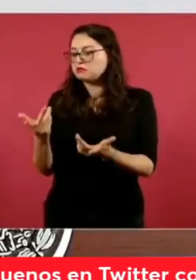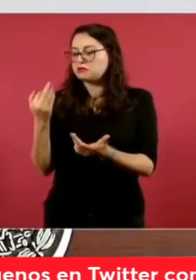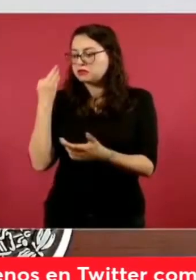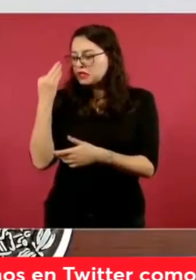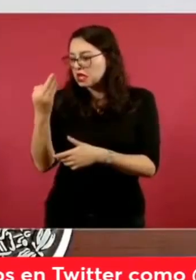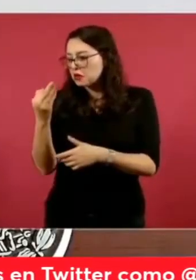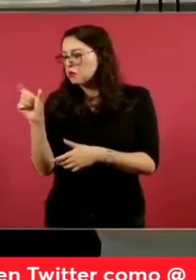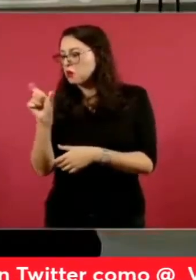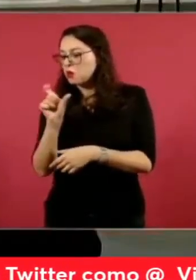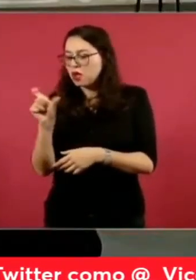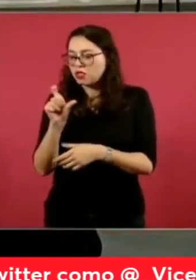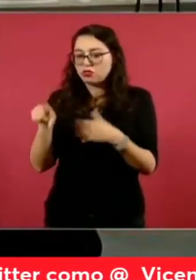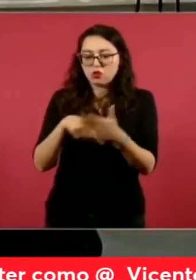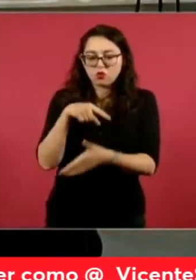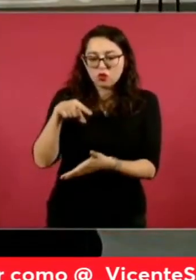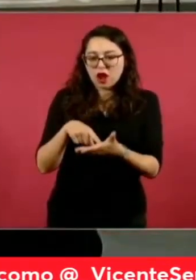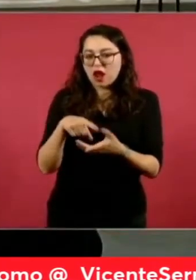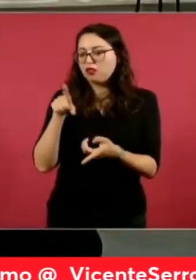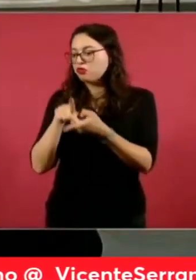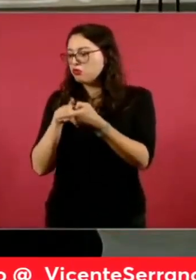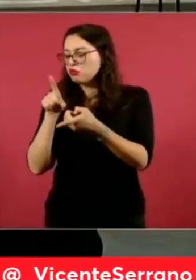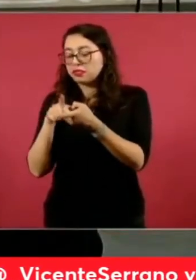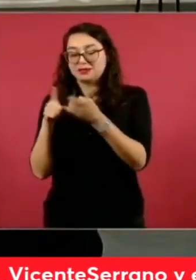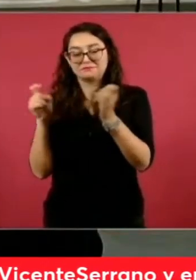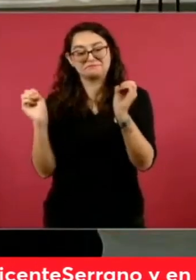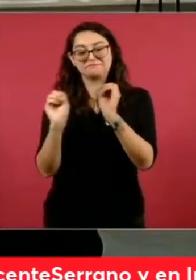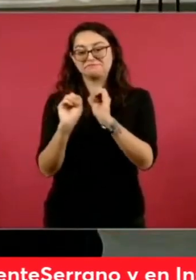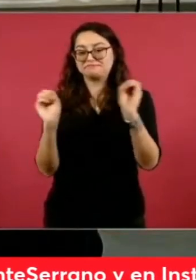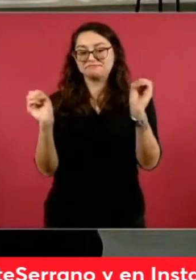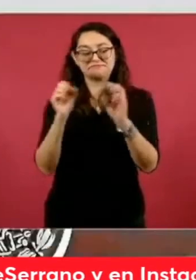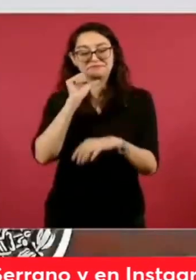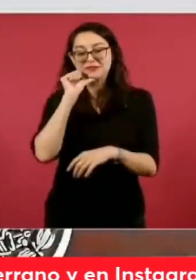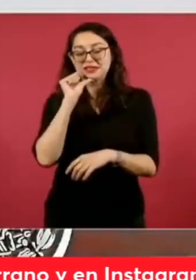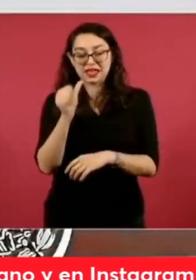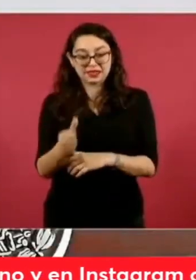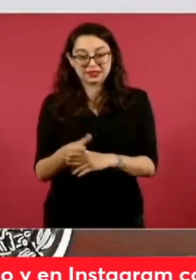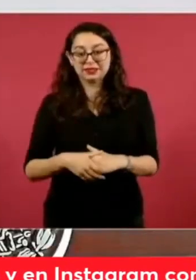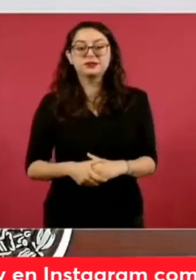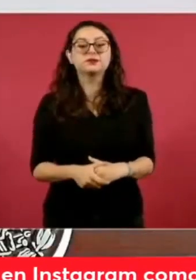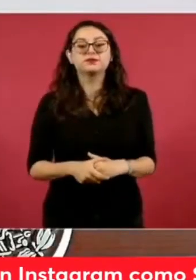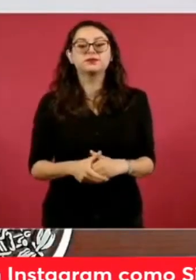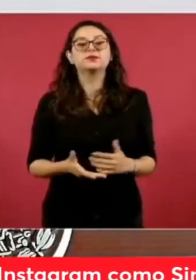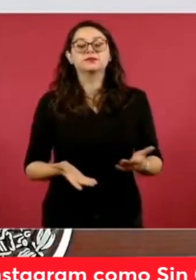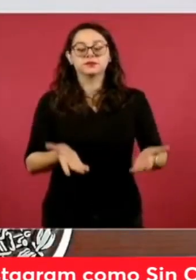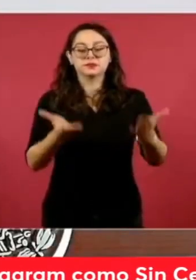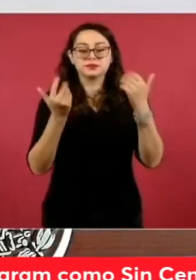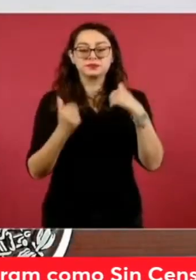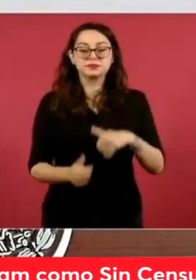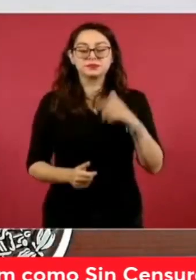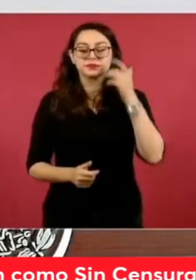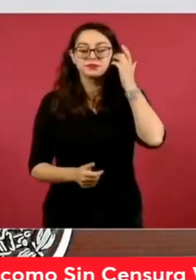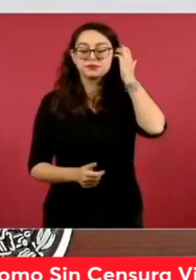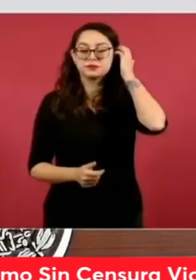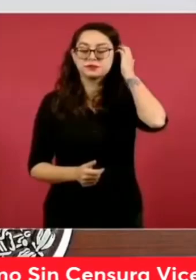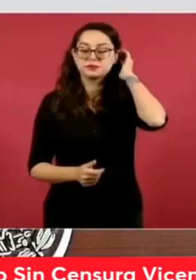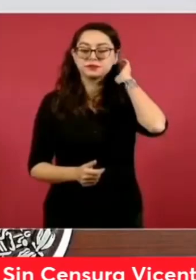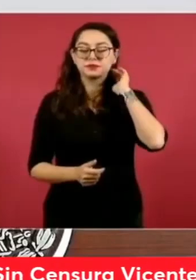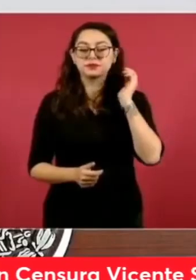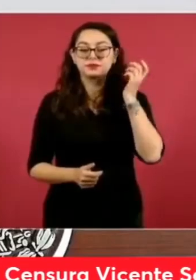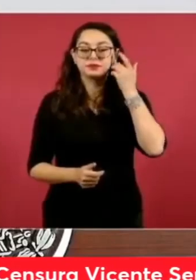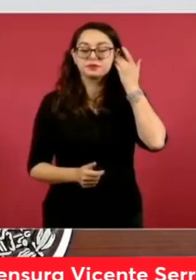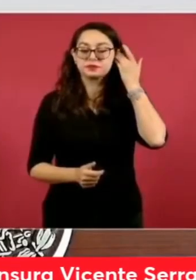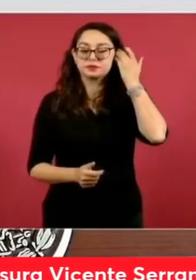tiempo, ni de lugar. Por el otro lado, fueron inoperantes los agravios sobre la supuesta